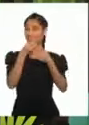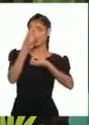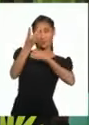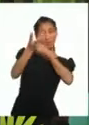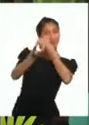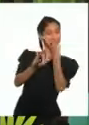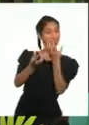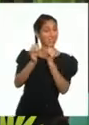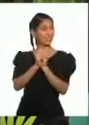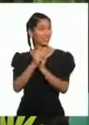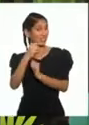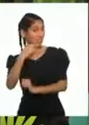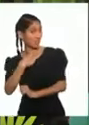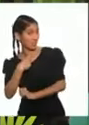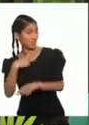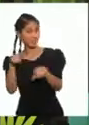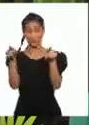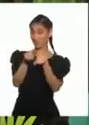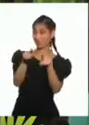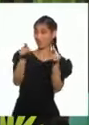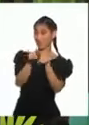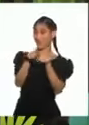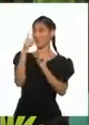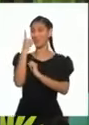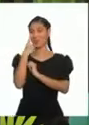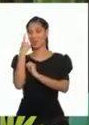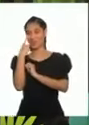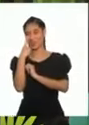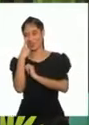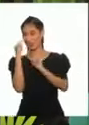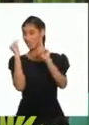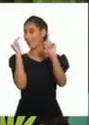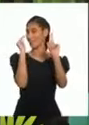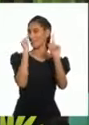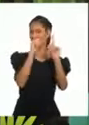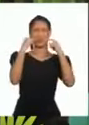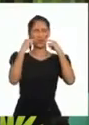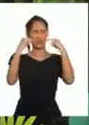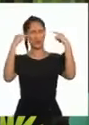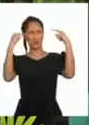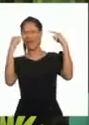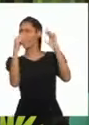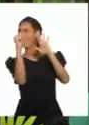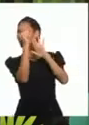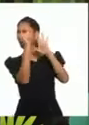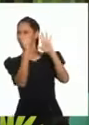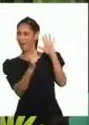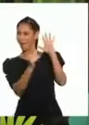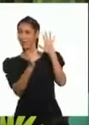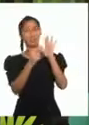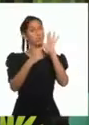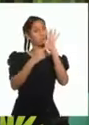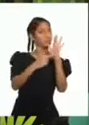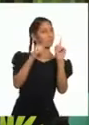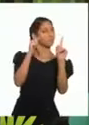conozco una gran artista Ella es de la comunidad